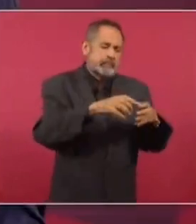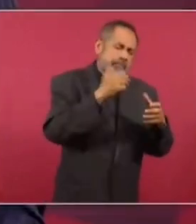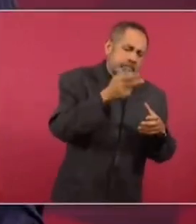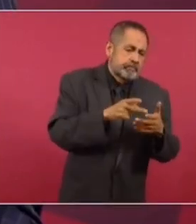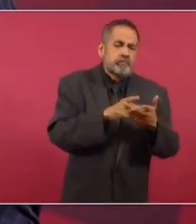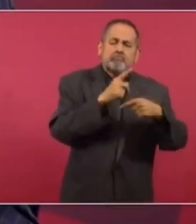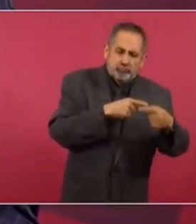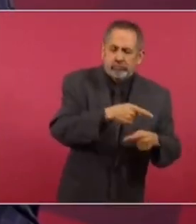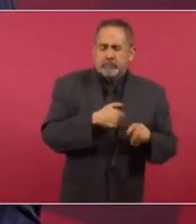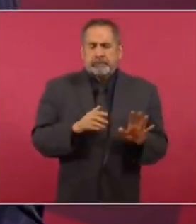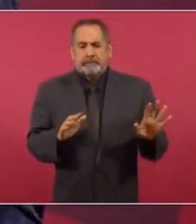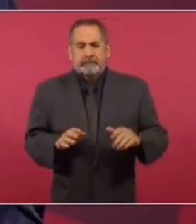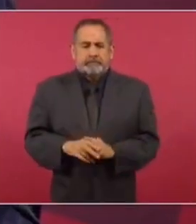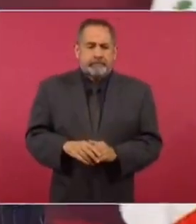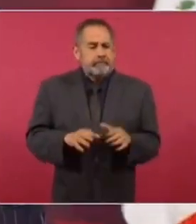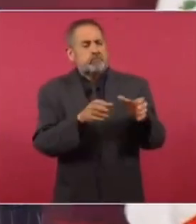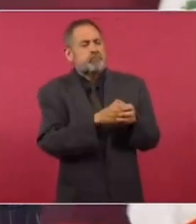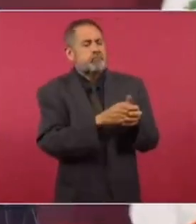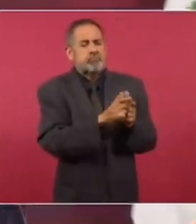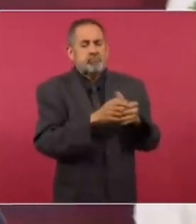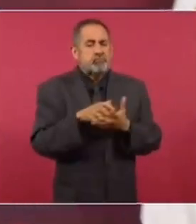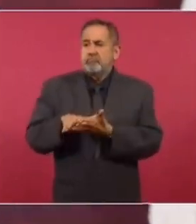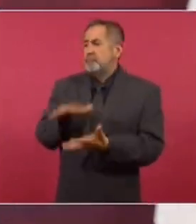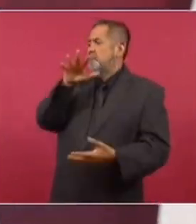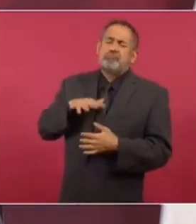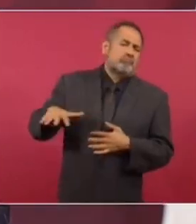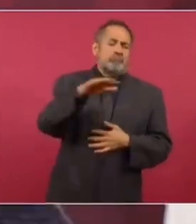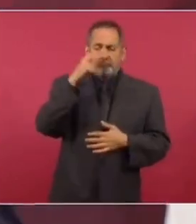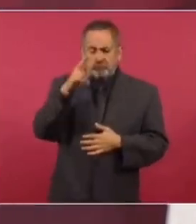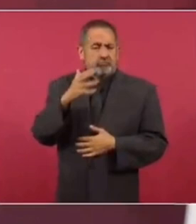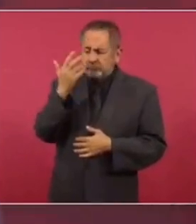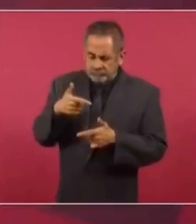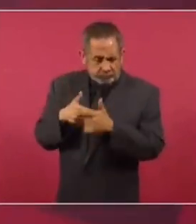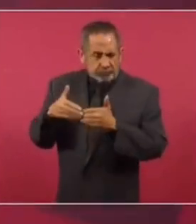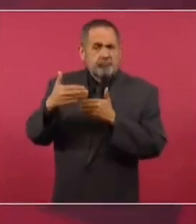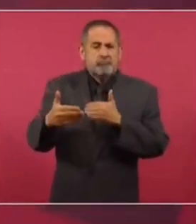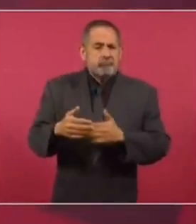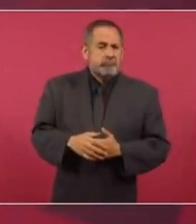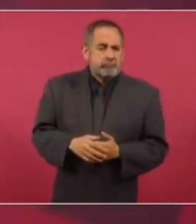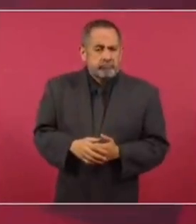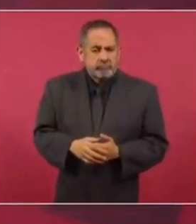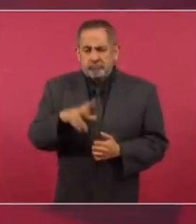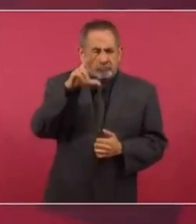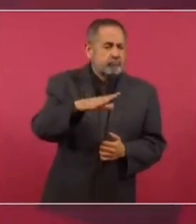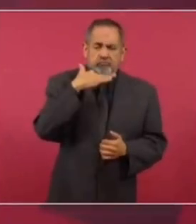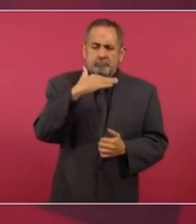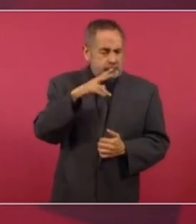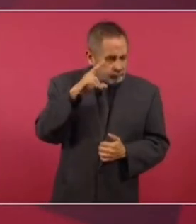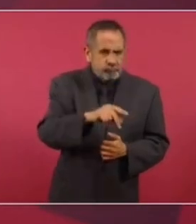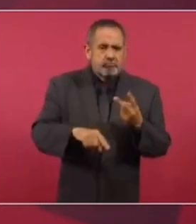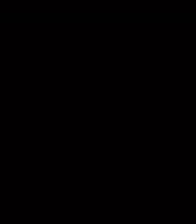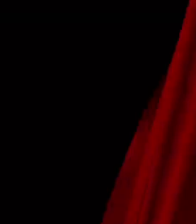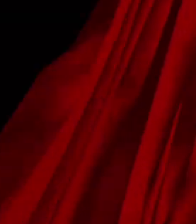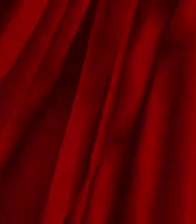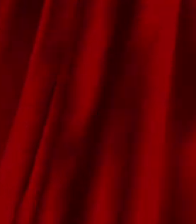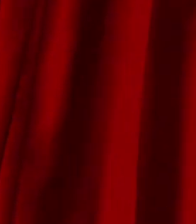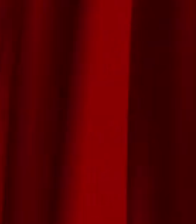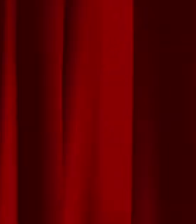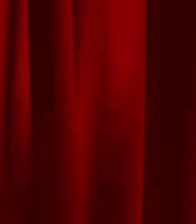sí. Pero es una minoría. La mayoría del pueblo quiere que no haya corrupción, que no haya privilegios.